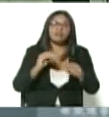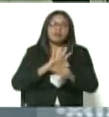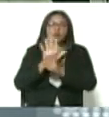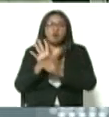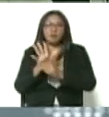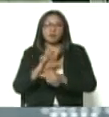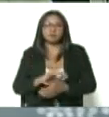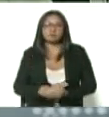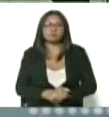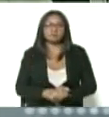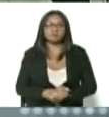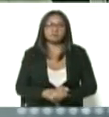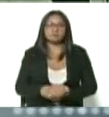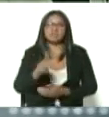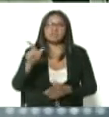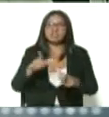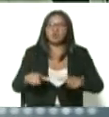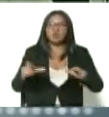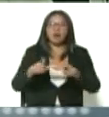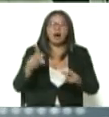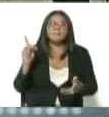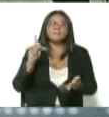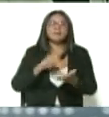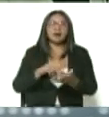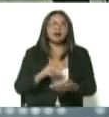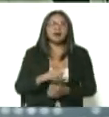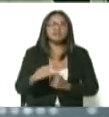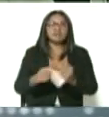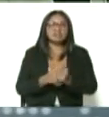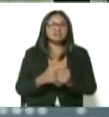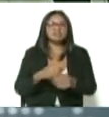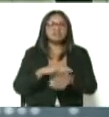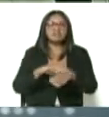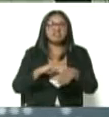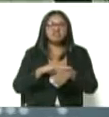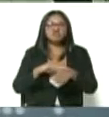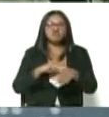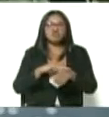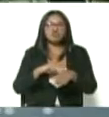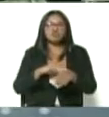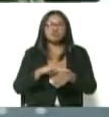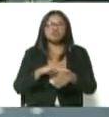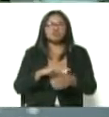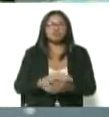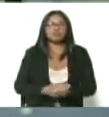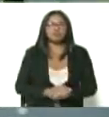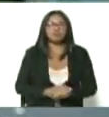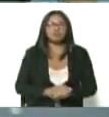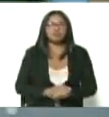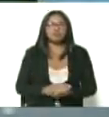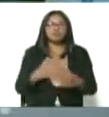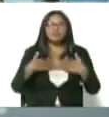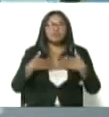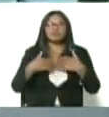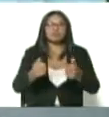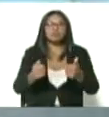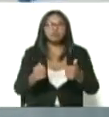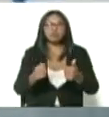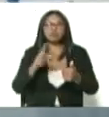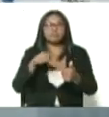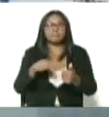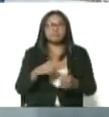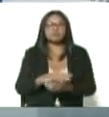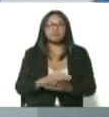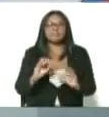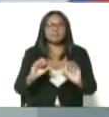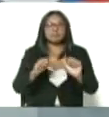y desde allá, bueno, está presente también el viceministro de Insumos del Ministerio del Poder Popular para la Salud, ya dando